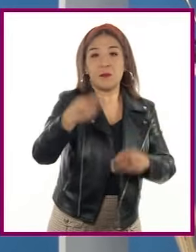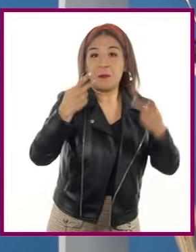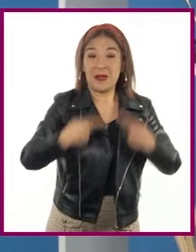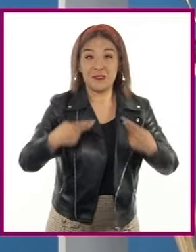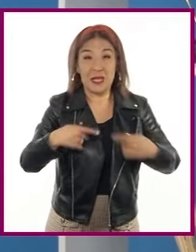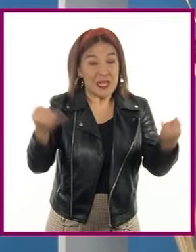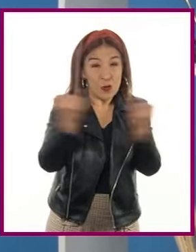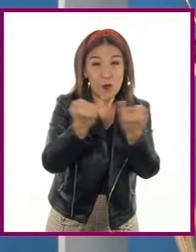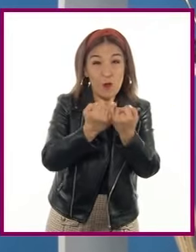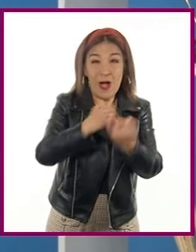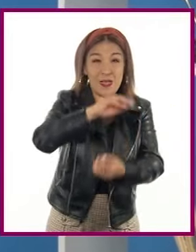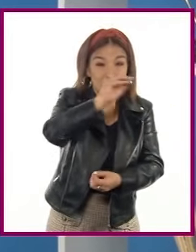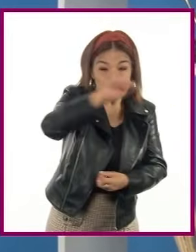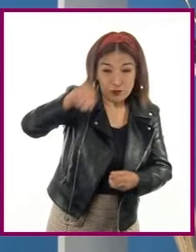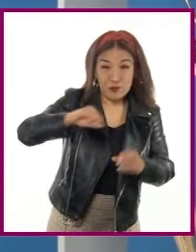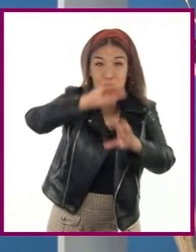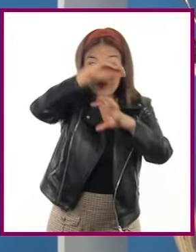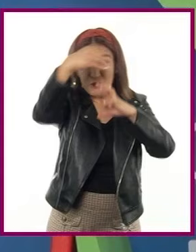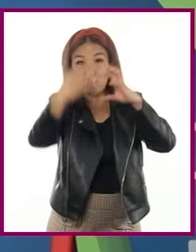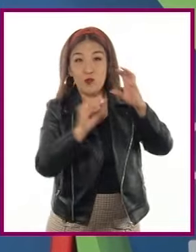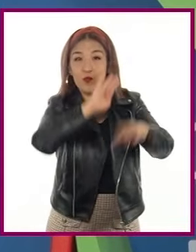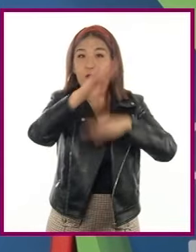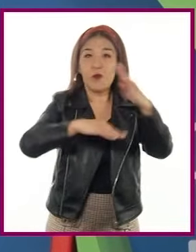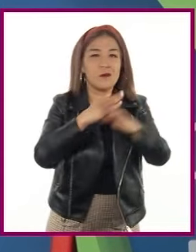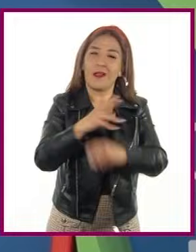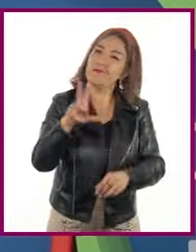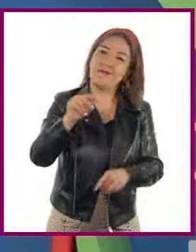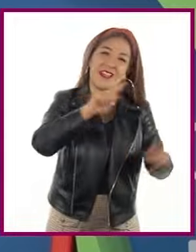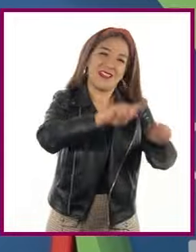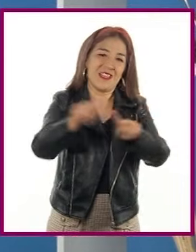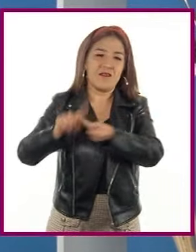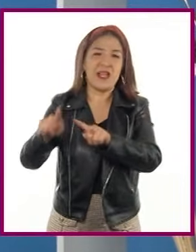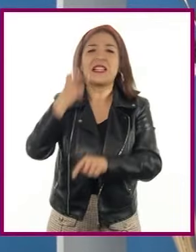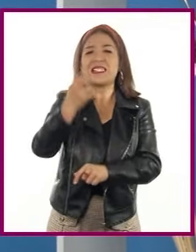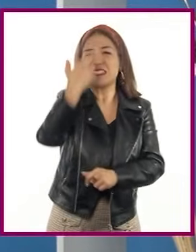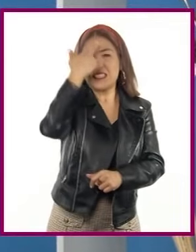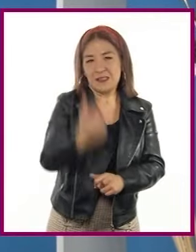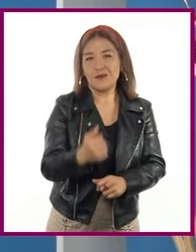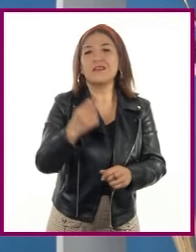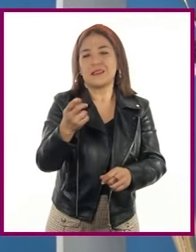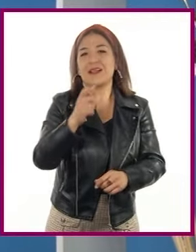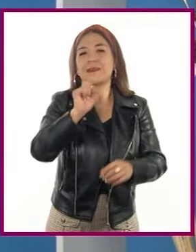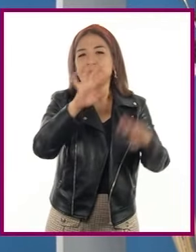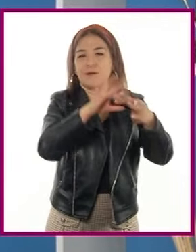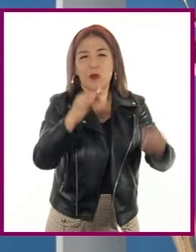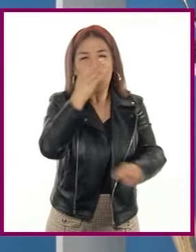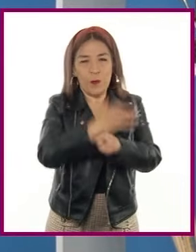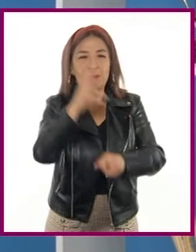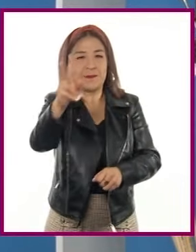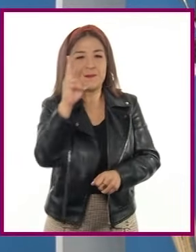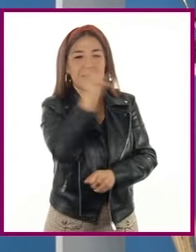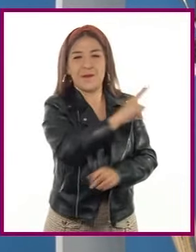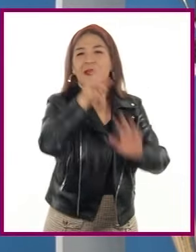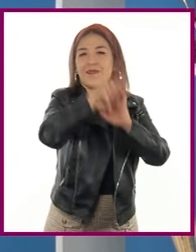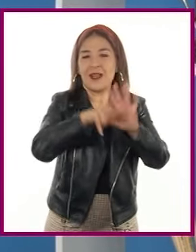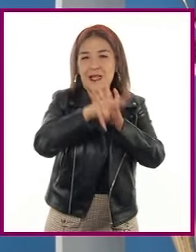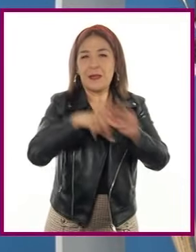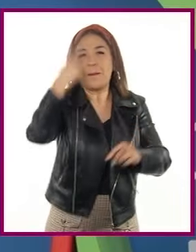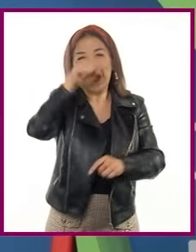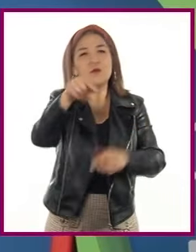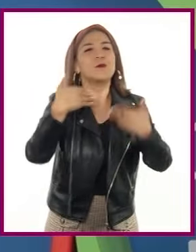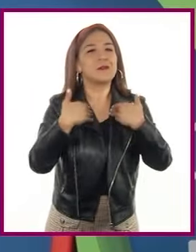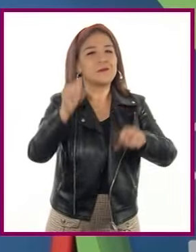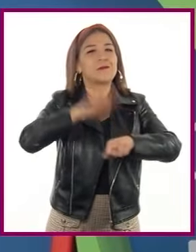igual en todo el mundo y eso se debe a varios factores. ¿Qué les parece si, para dejarlo más claro, vemos y escuchamos el siguiente video?